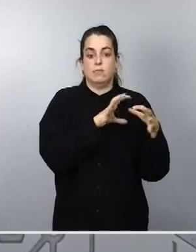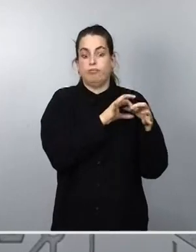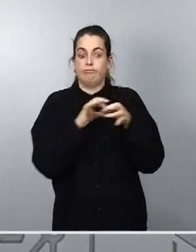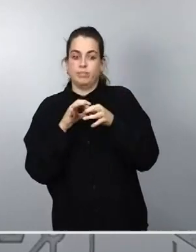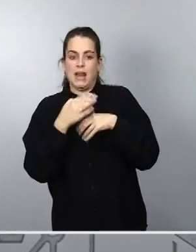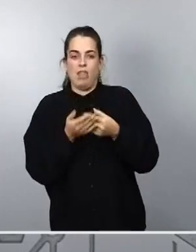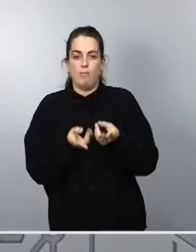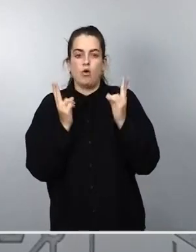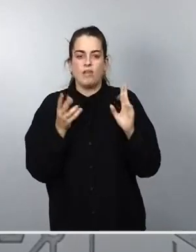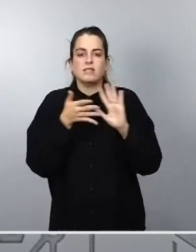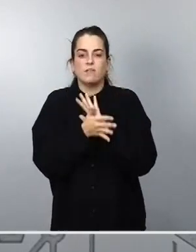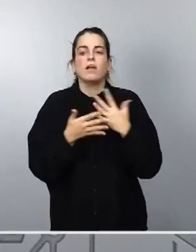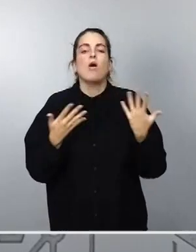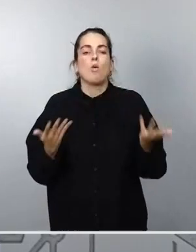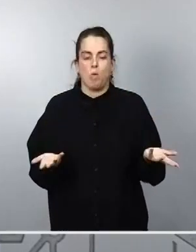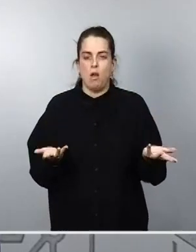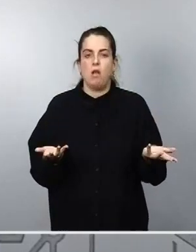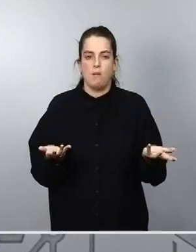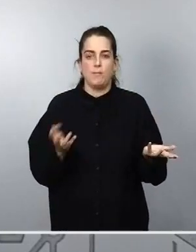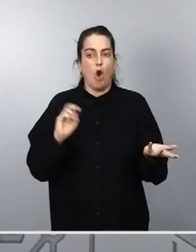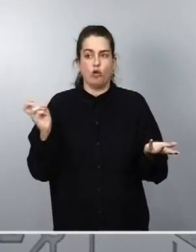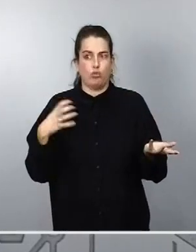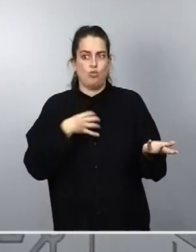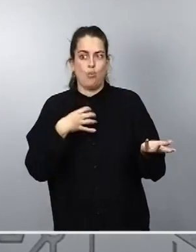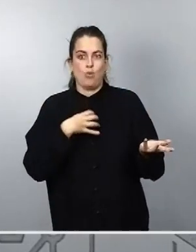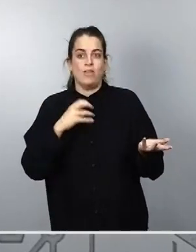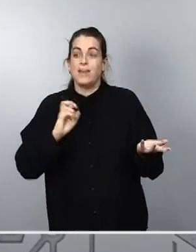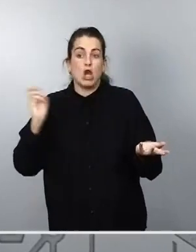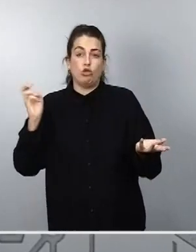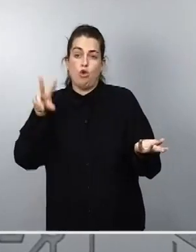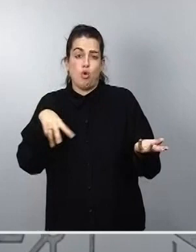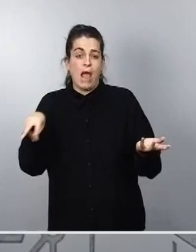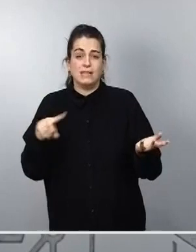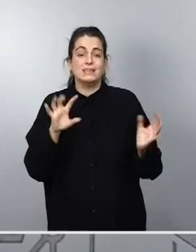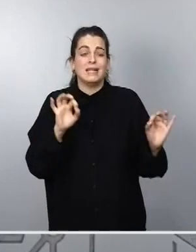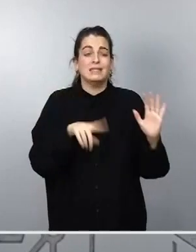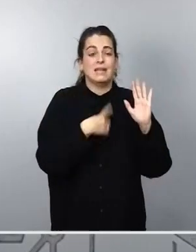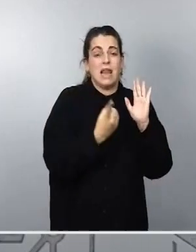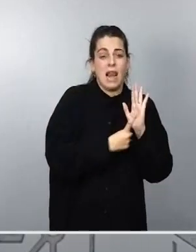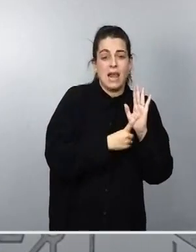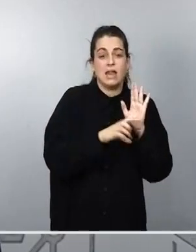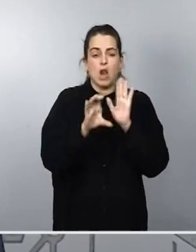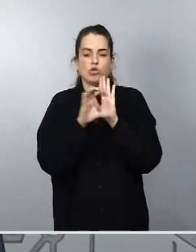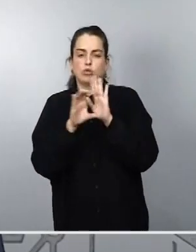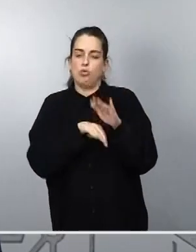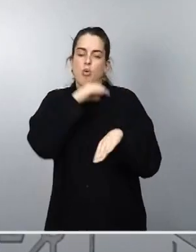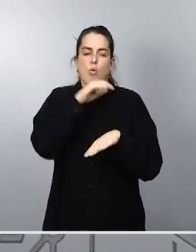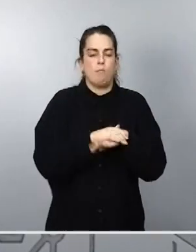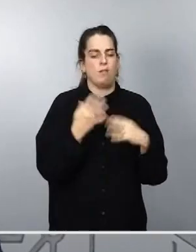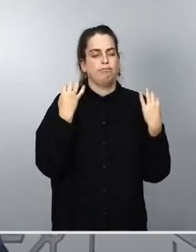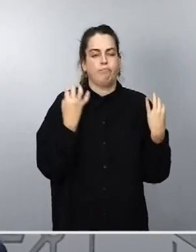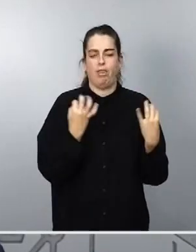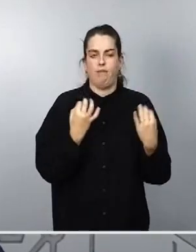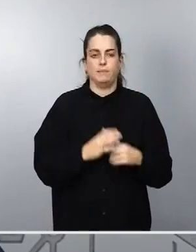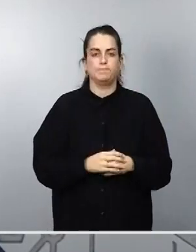no puede ser otro, no va a ser otro que el de la ley y el del cumplimiento de la Constitución. En consecuencia,